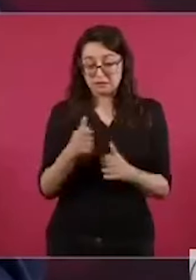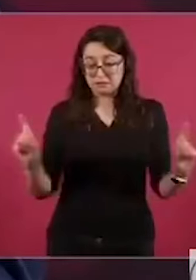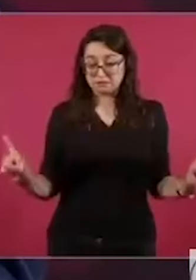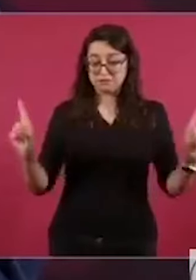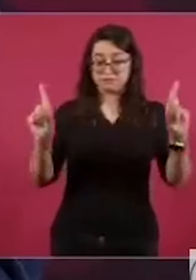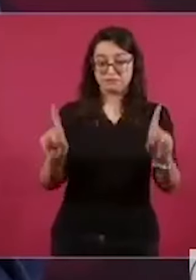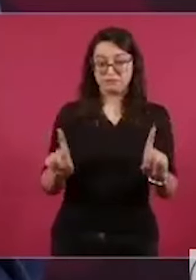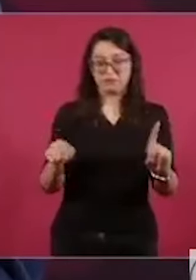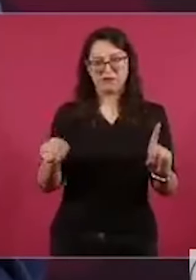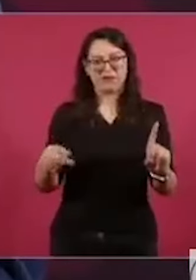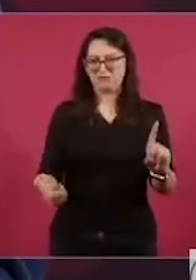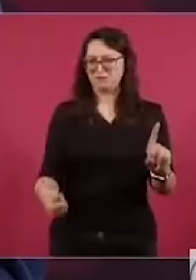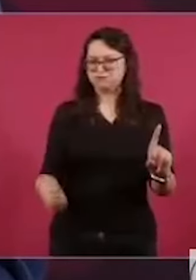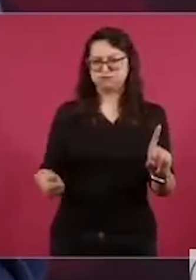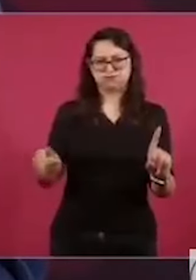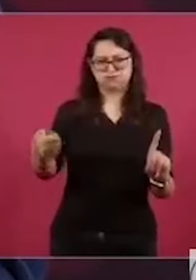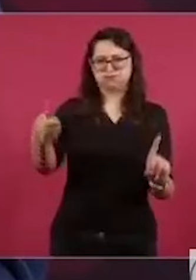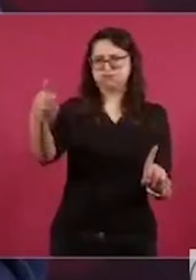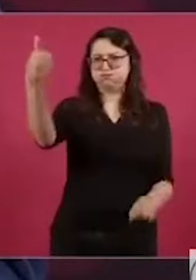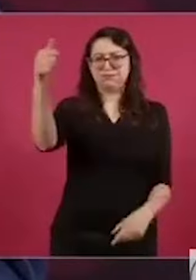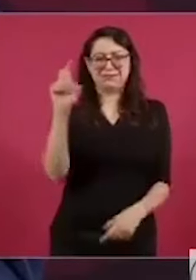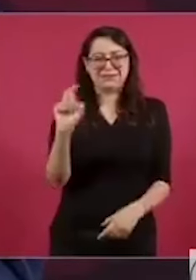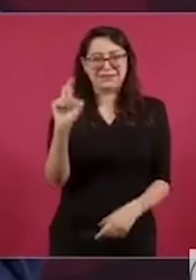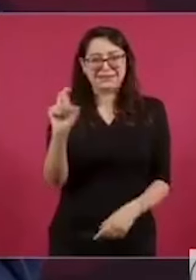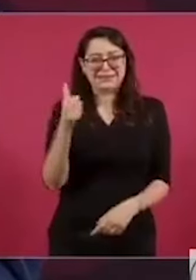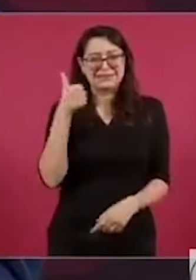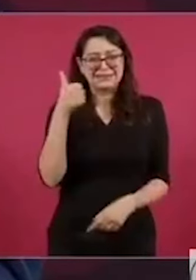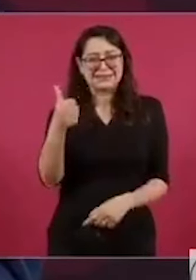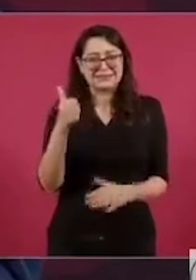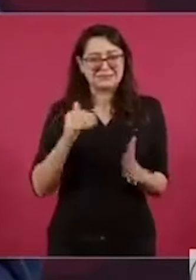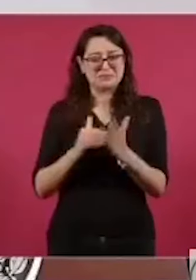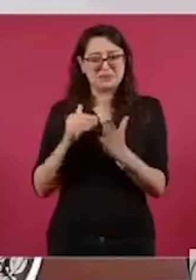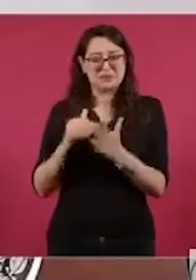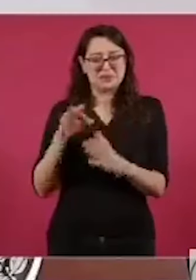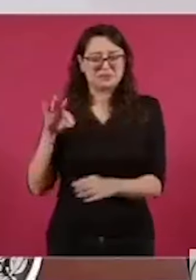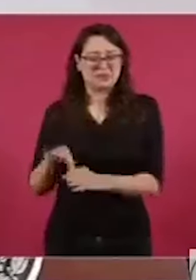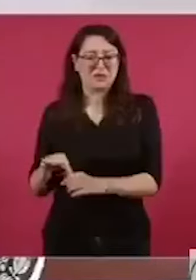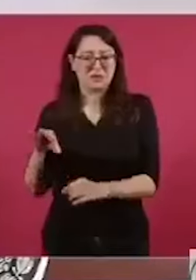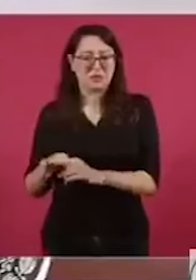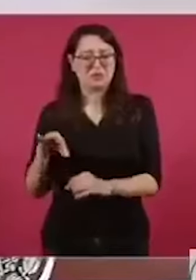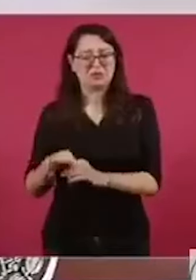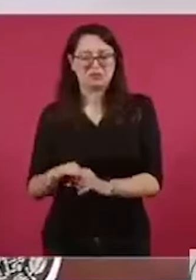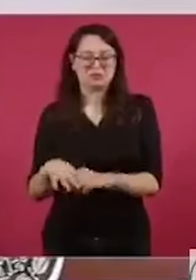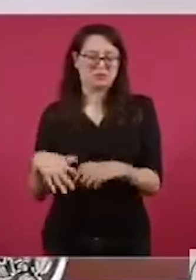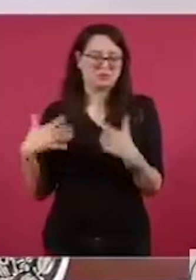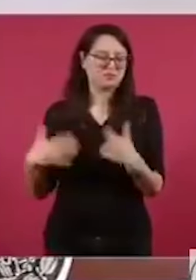Estamos hablando de 36 millones de votos a favor